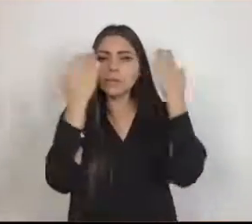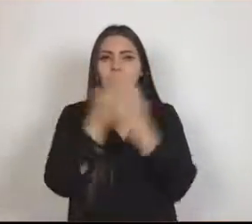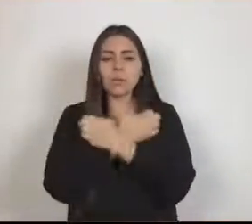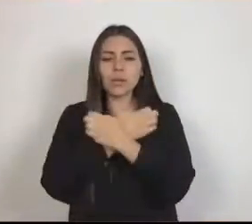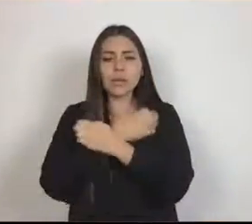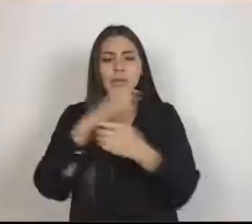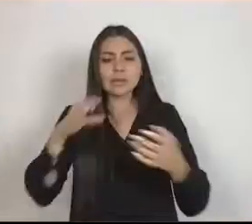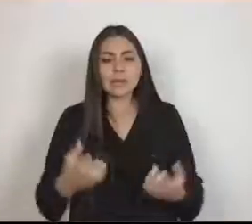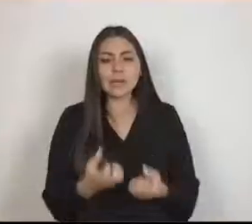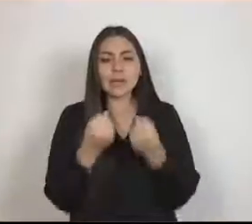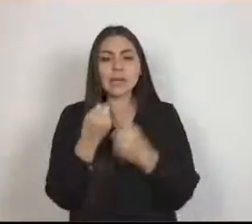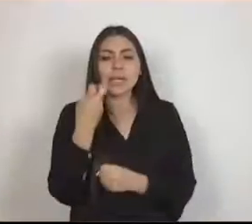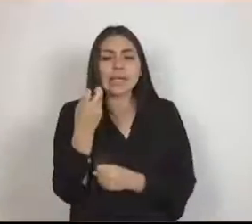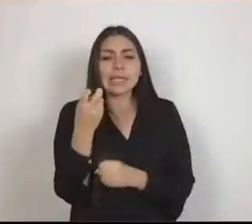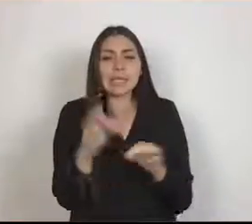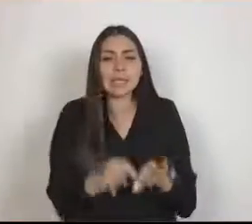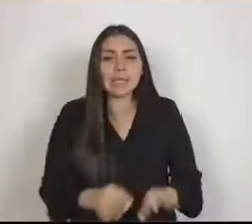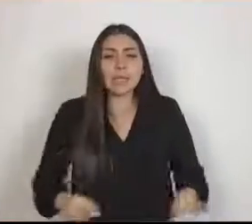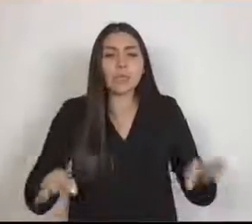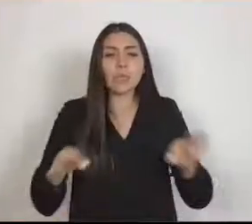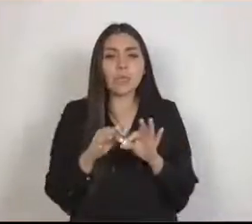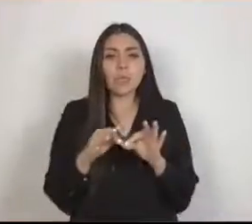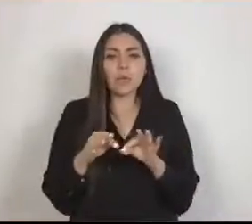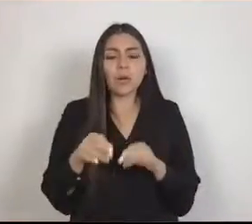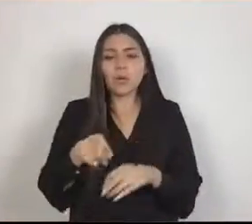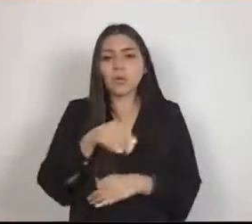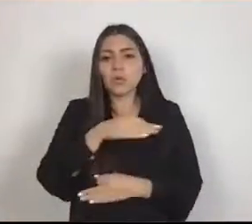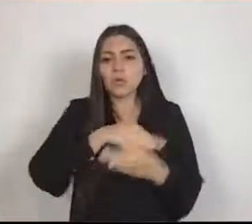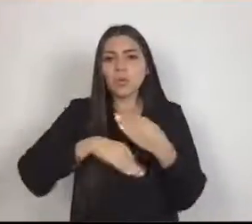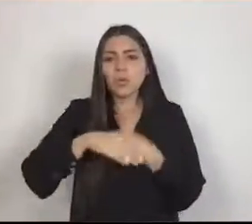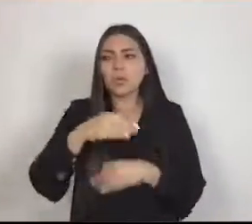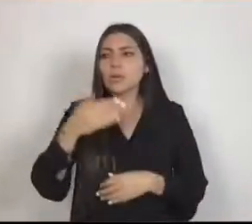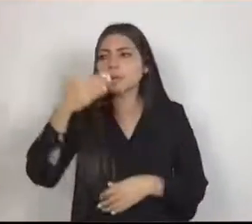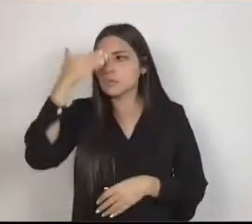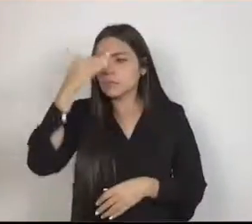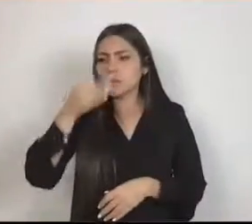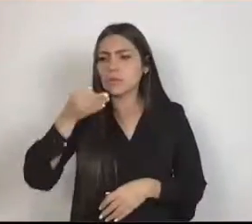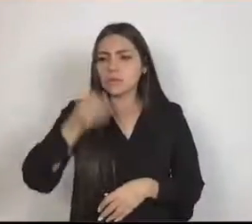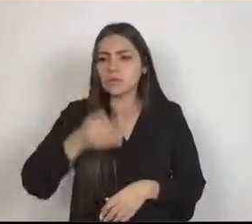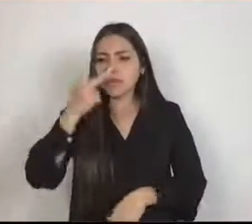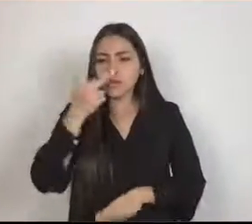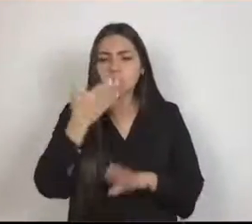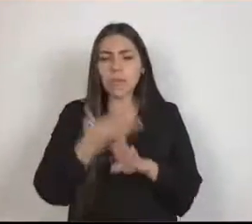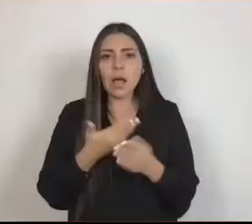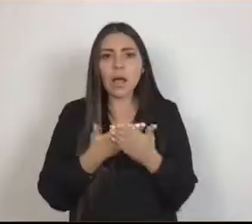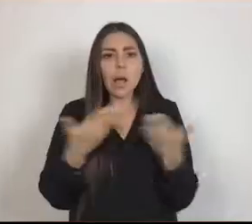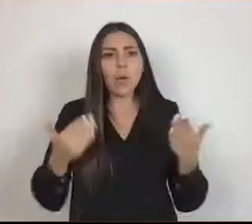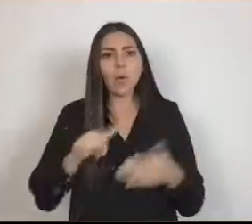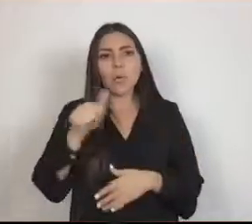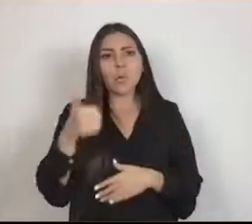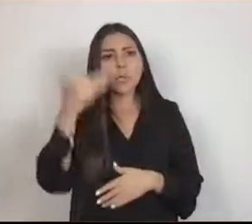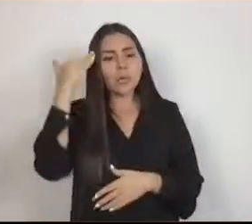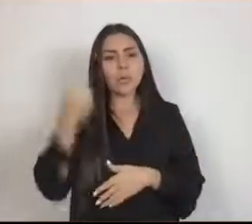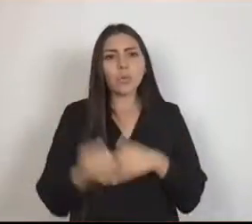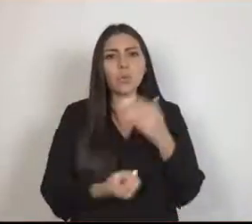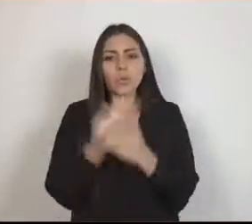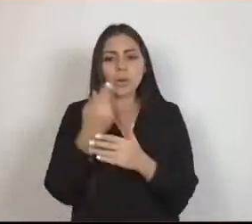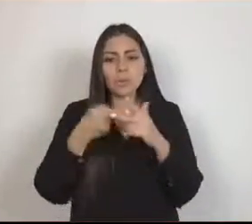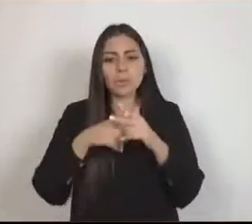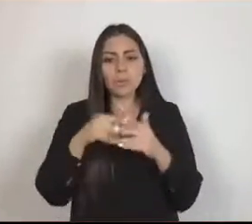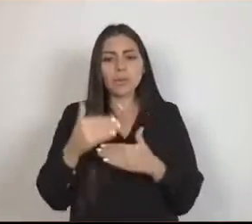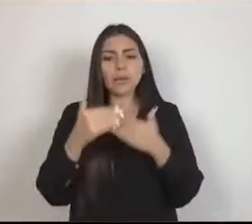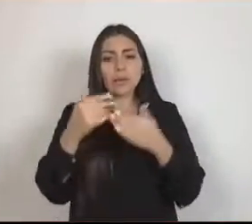para que asumamos nuestra responsabilidad de iniciar un nuevo tiempo en el que se revalorice